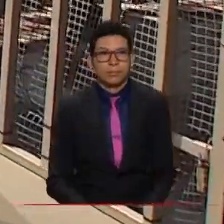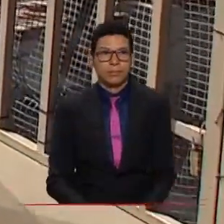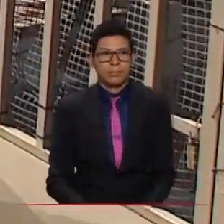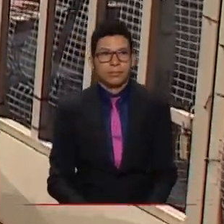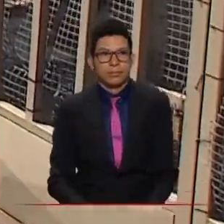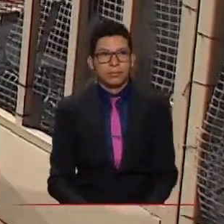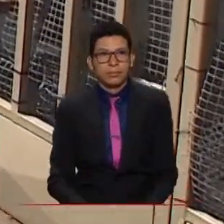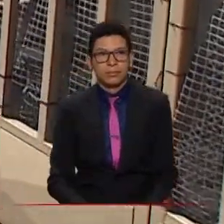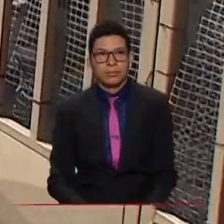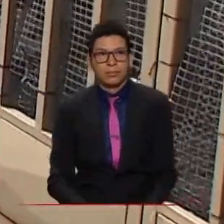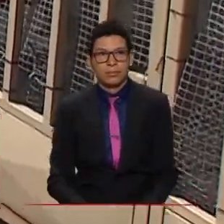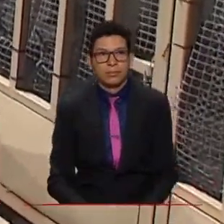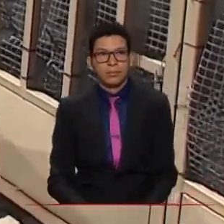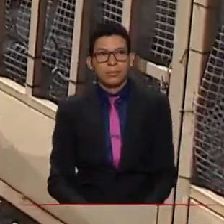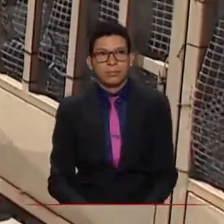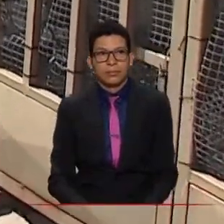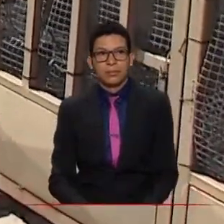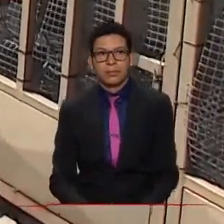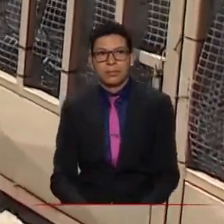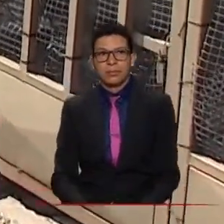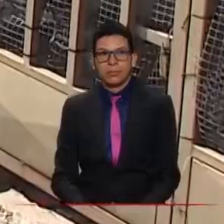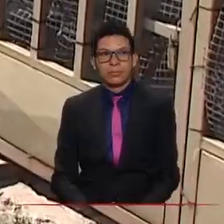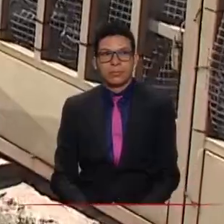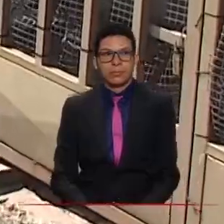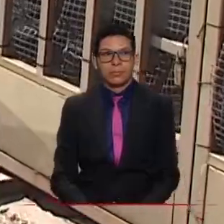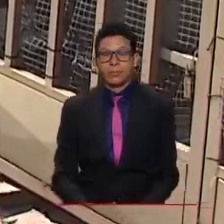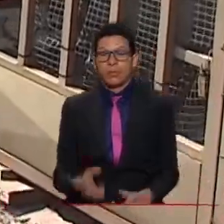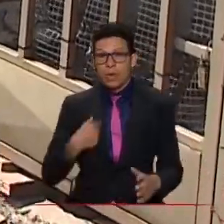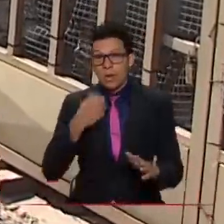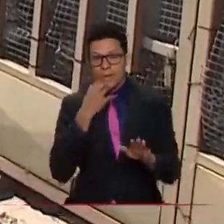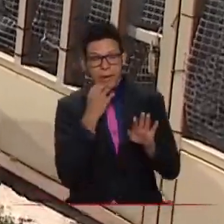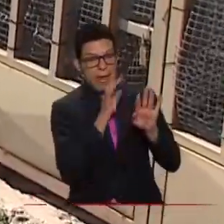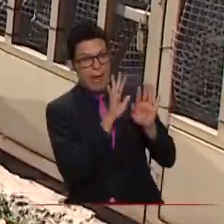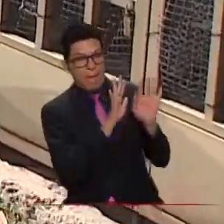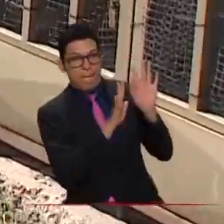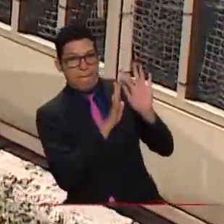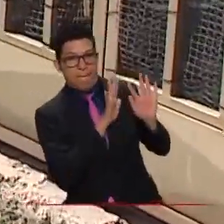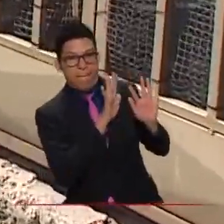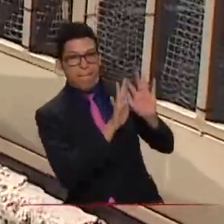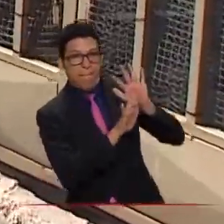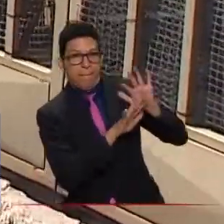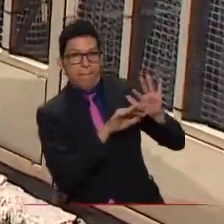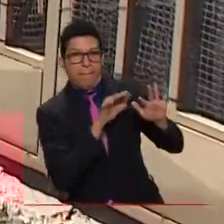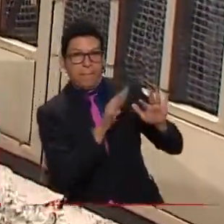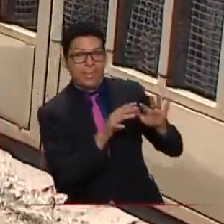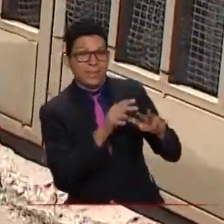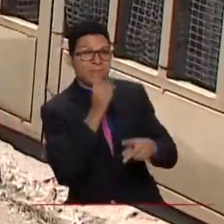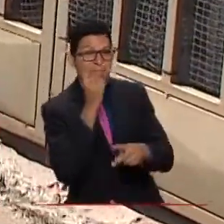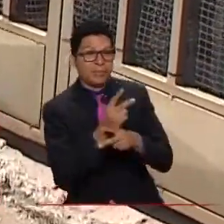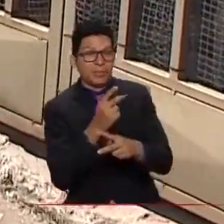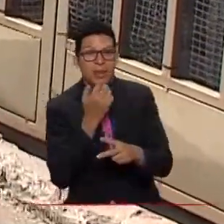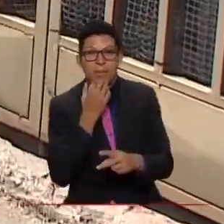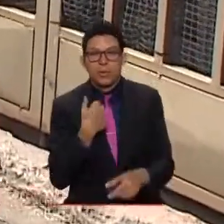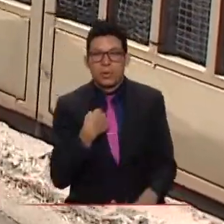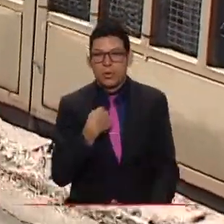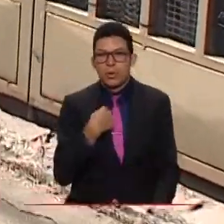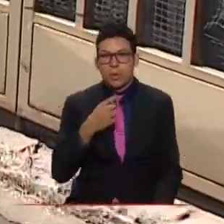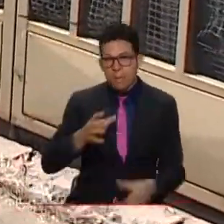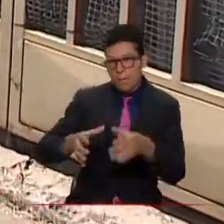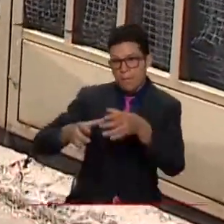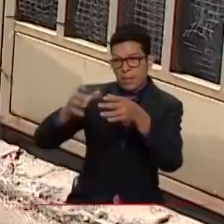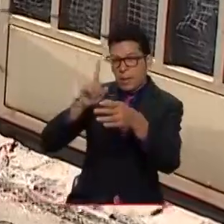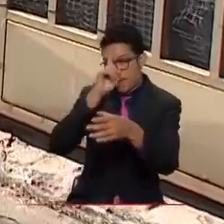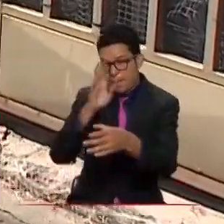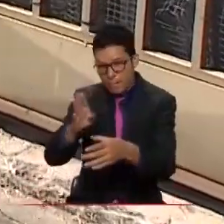Si no utilizo la pared, corro el peligro de encontrarme el poste, otro